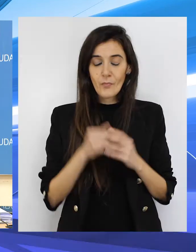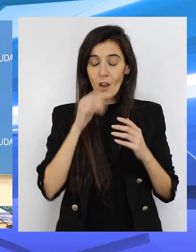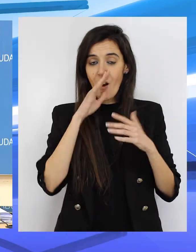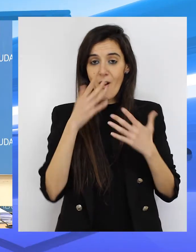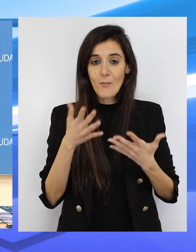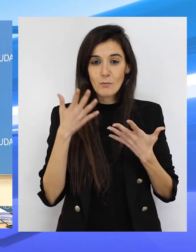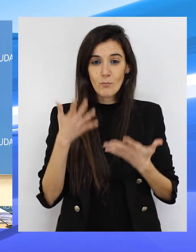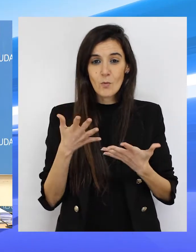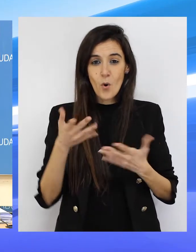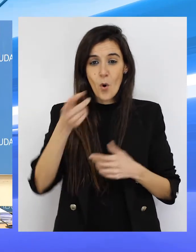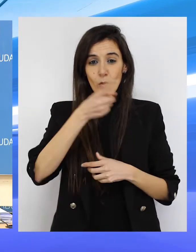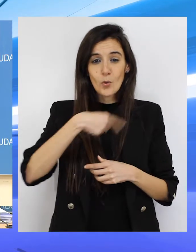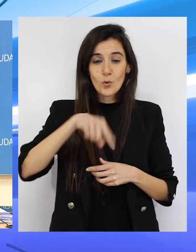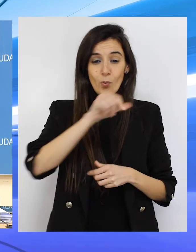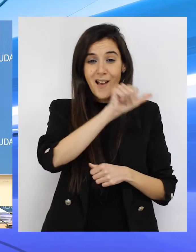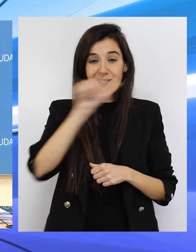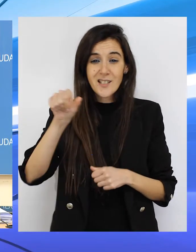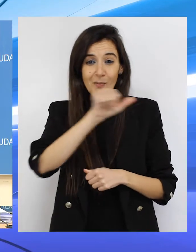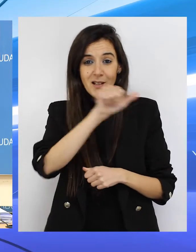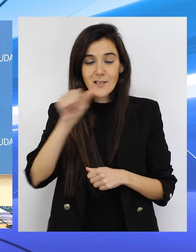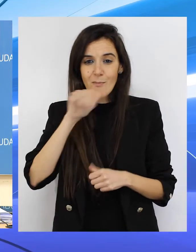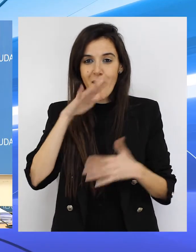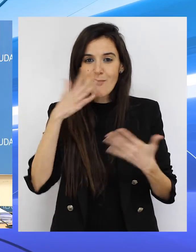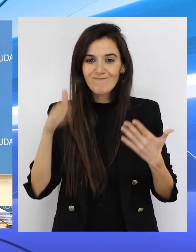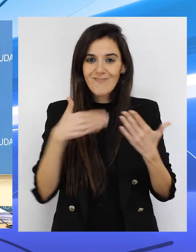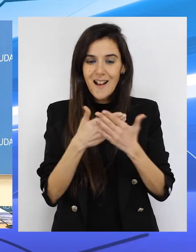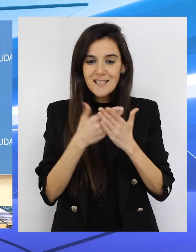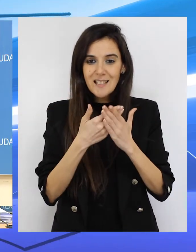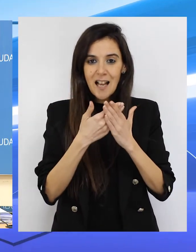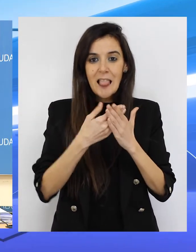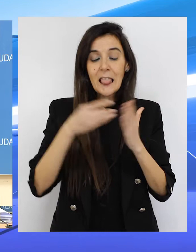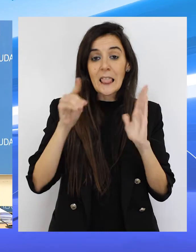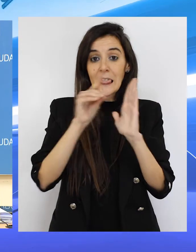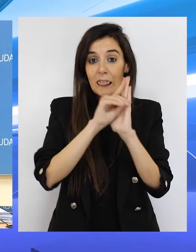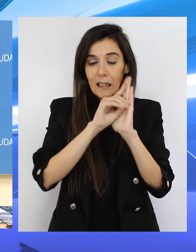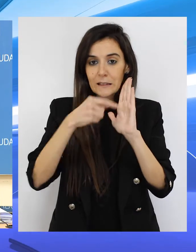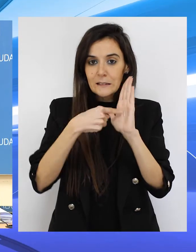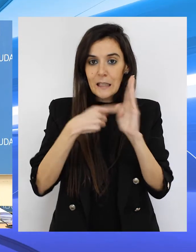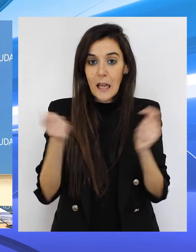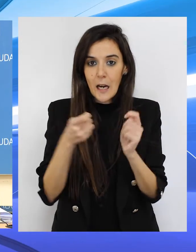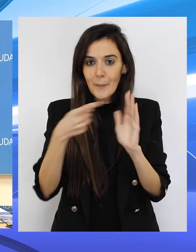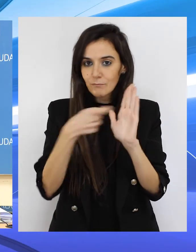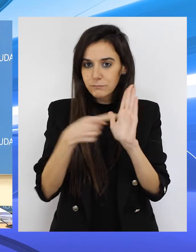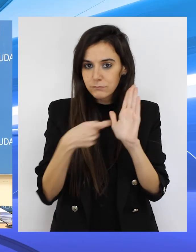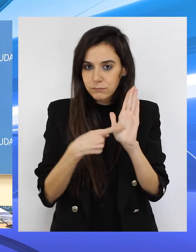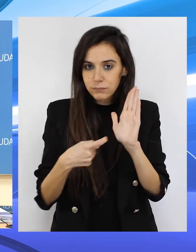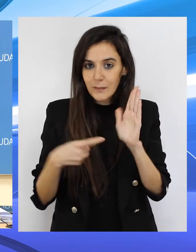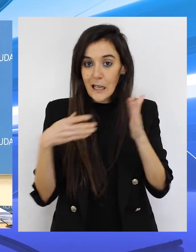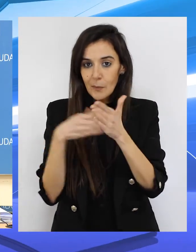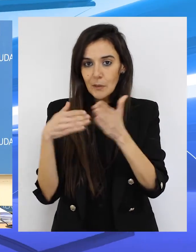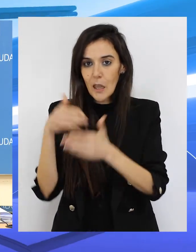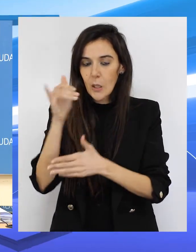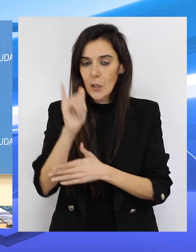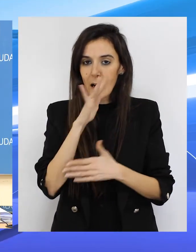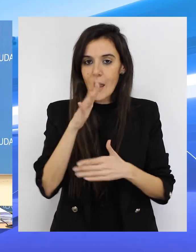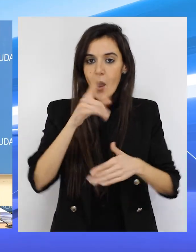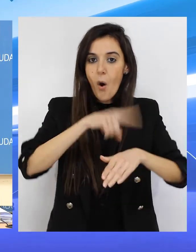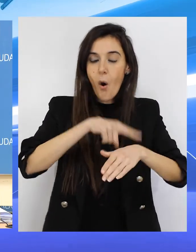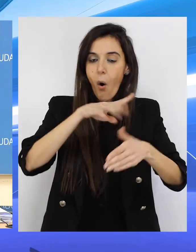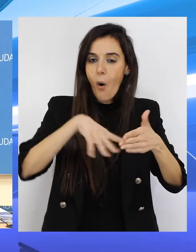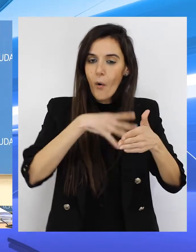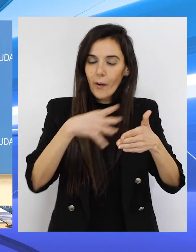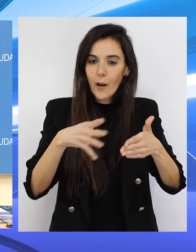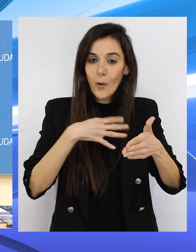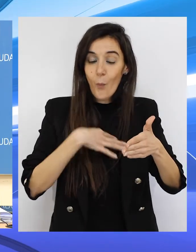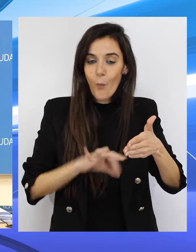Ahora mismo tenemos todavía una semana hasta que decaiga el decreto de alarma y ahí están establecidas esas limitaciones horarias